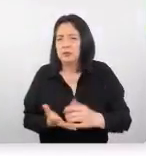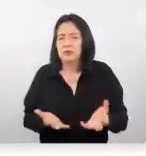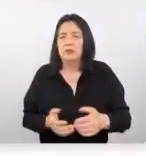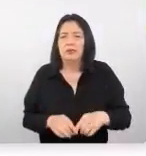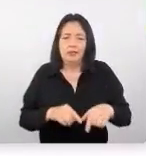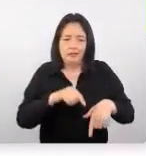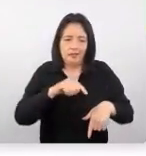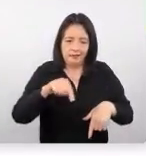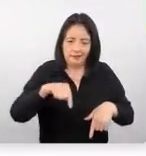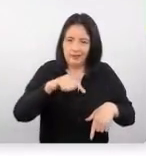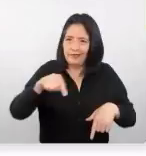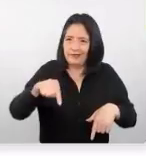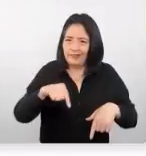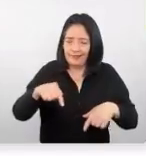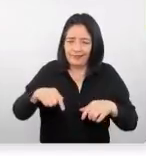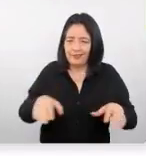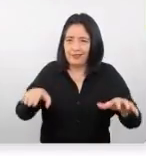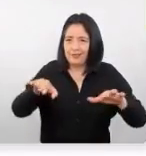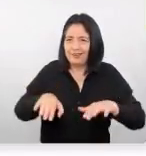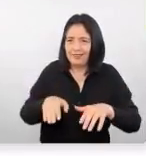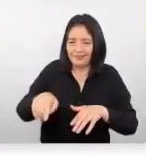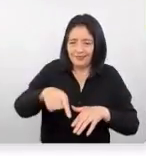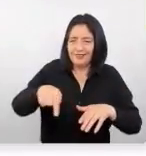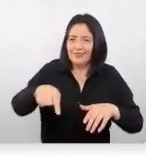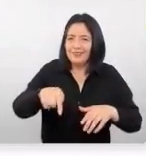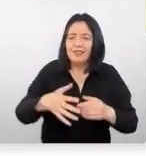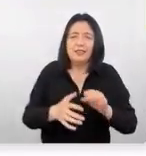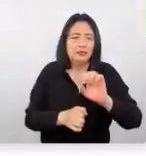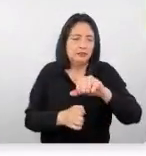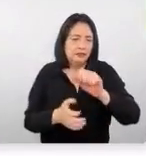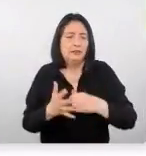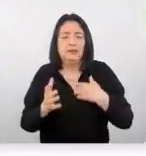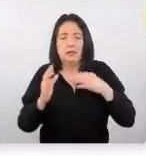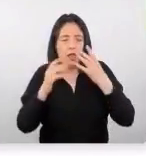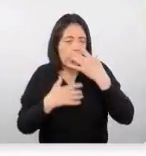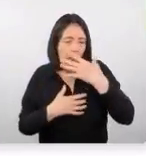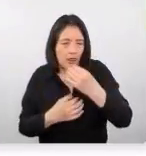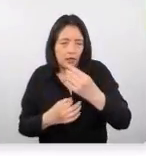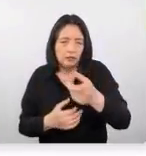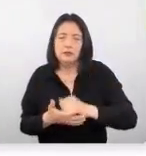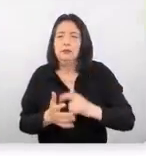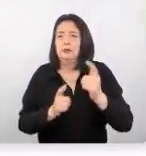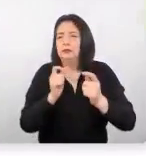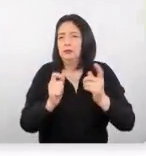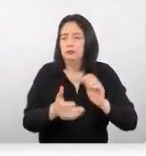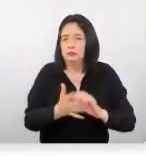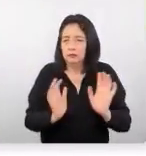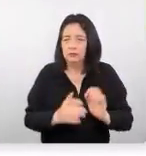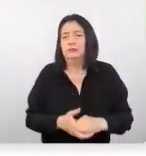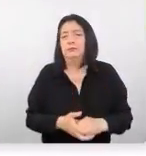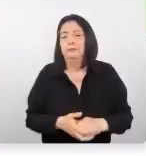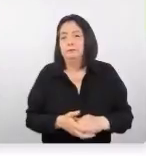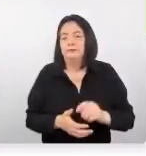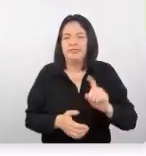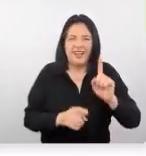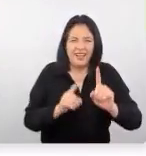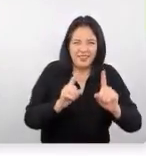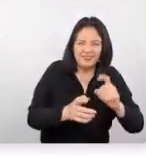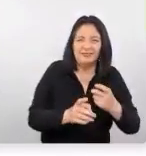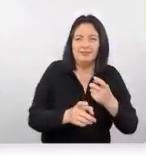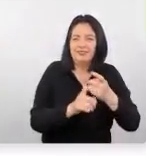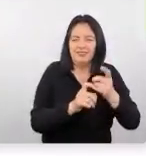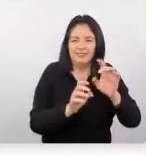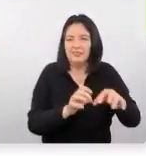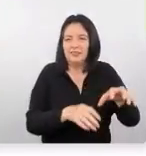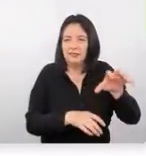líneas de Nazca es uno de los atractivos que llaman mucho la atención de ese turista justo hay un anime que está enfocado está